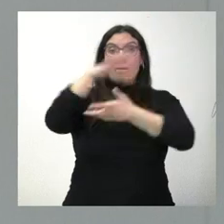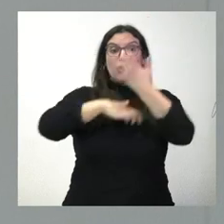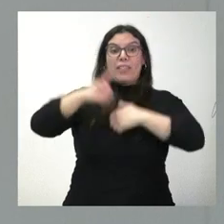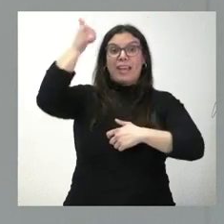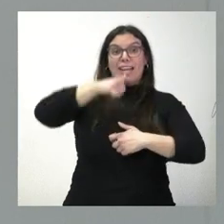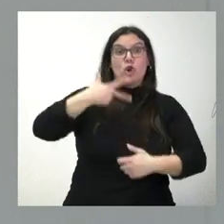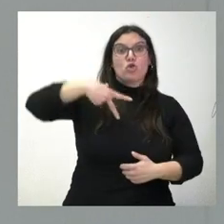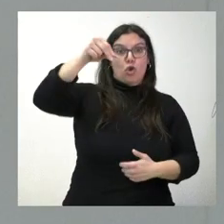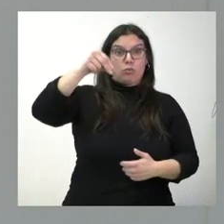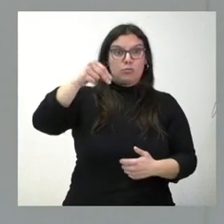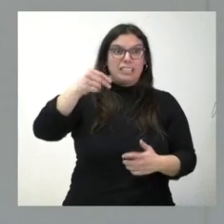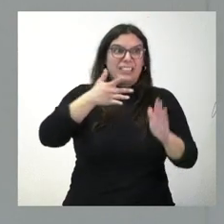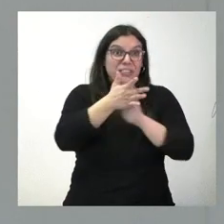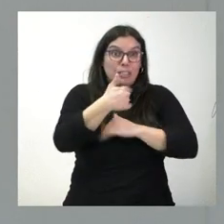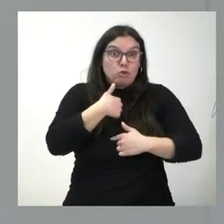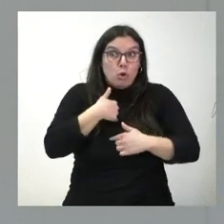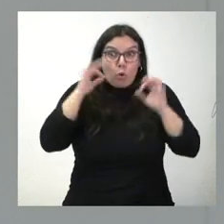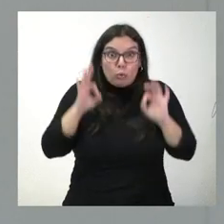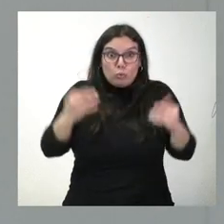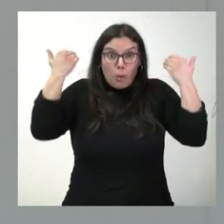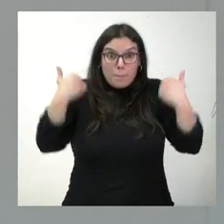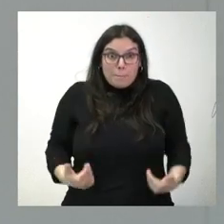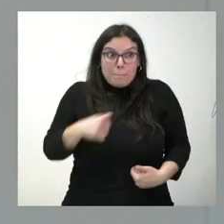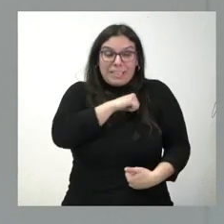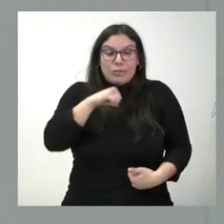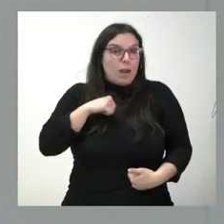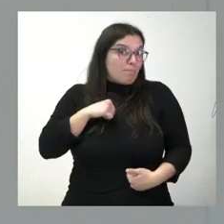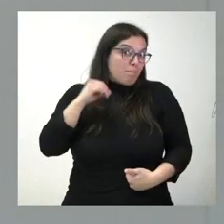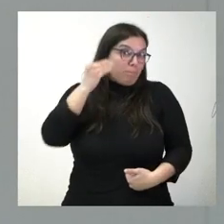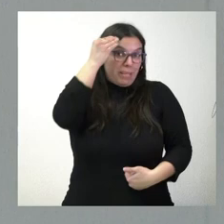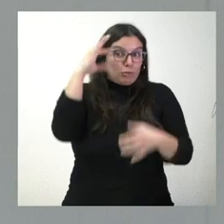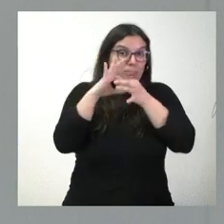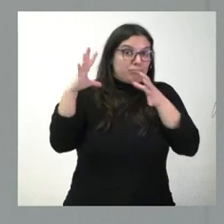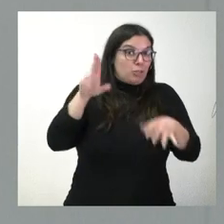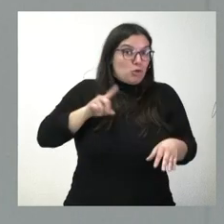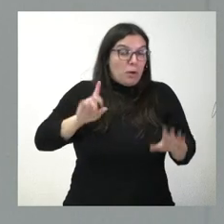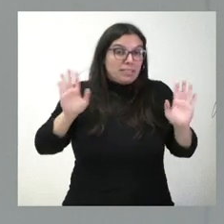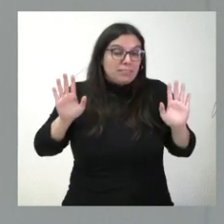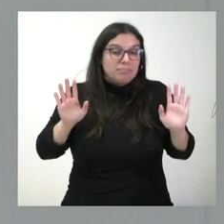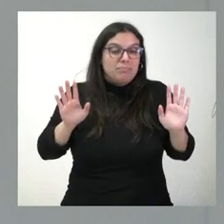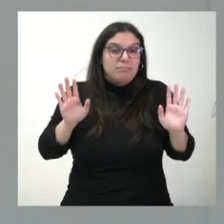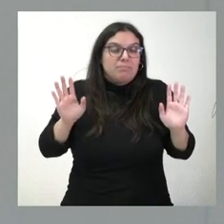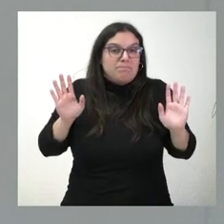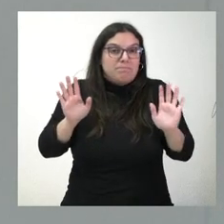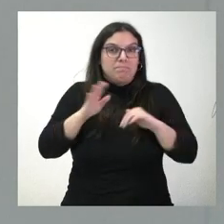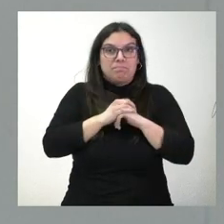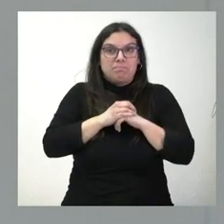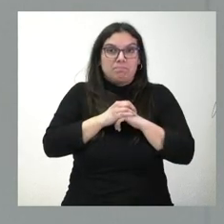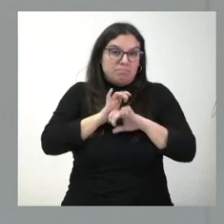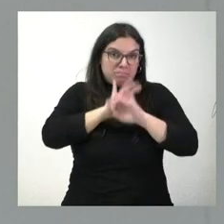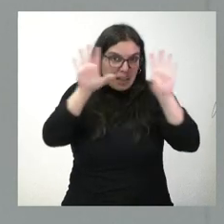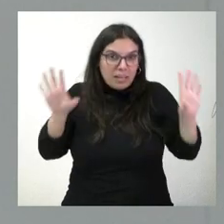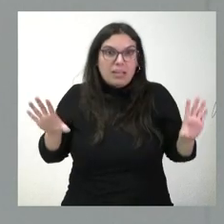con lo cual no creo que se está refiriendo a mi caso y por tanto yo creo que sin lugar a dudas